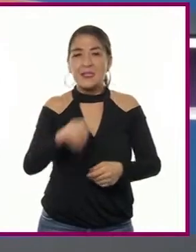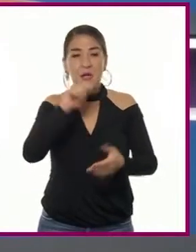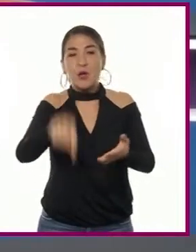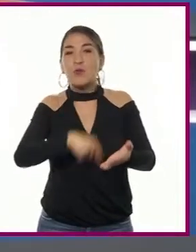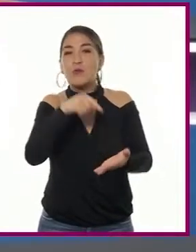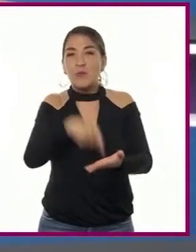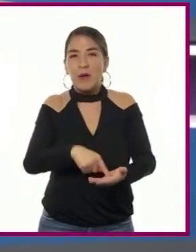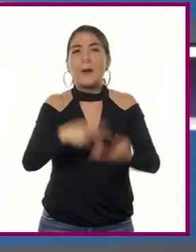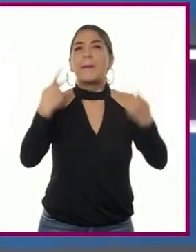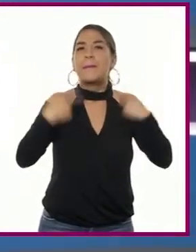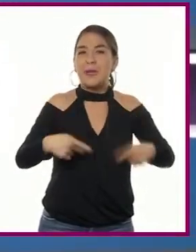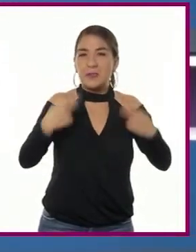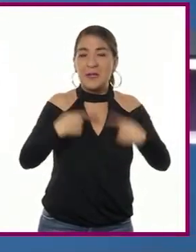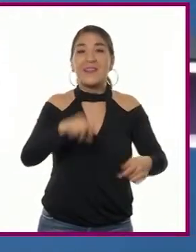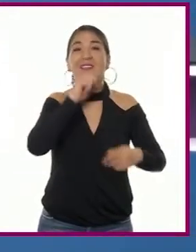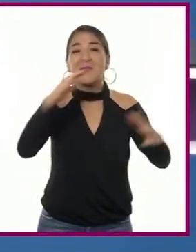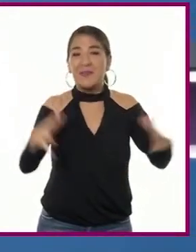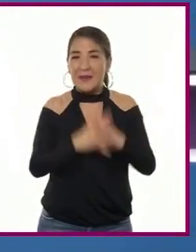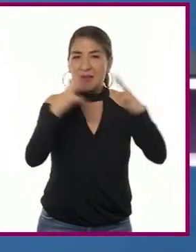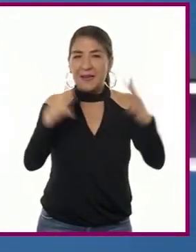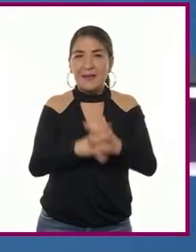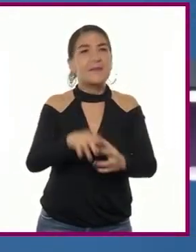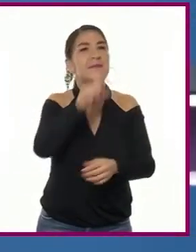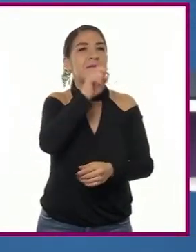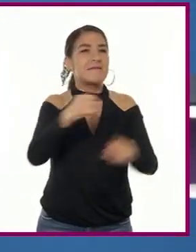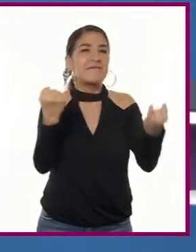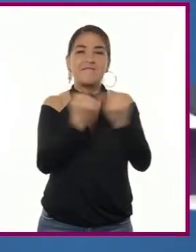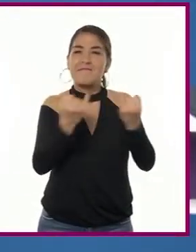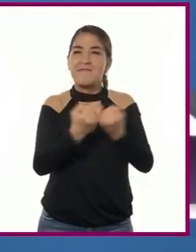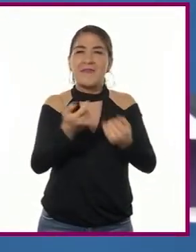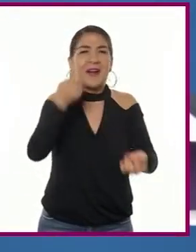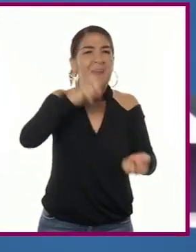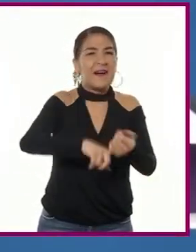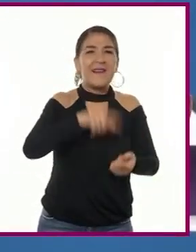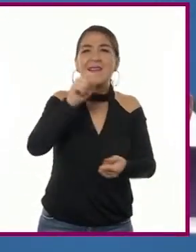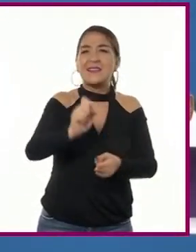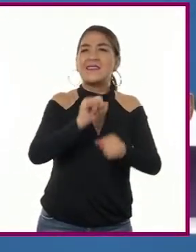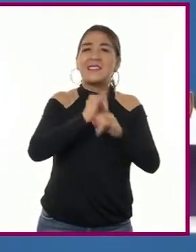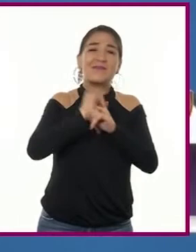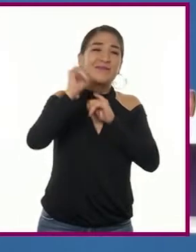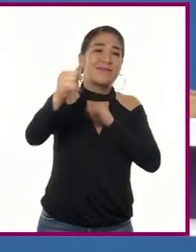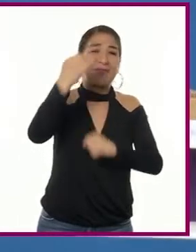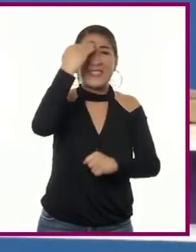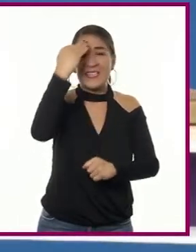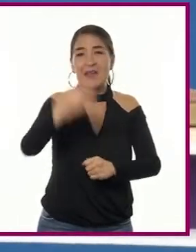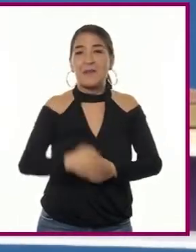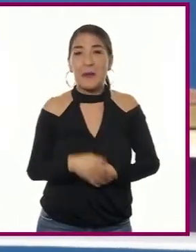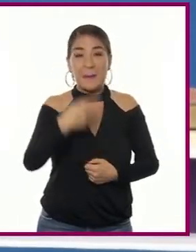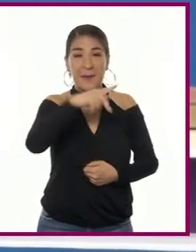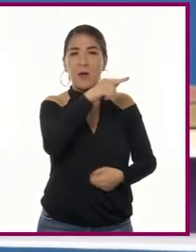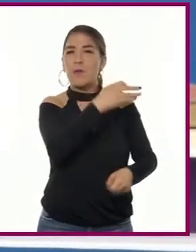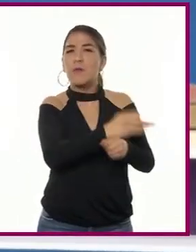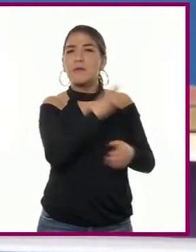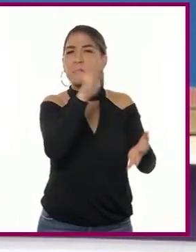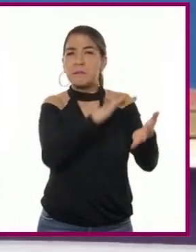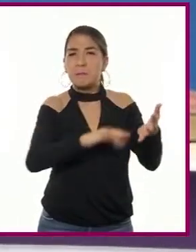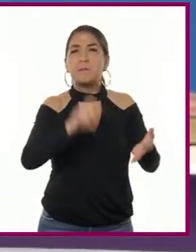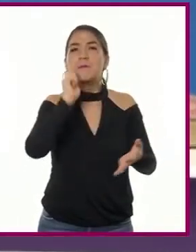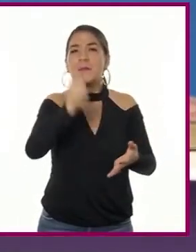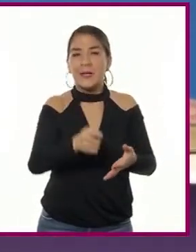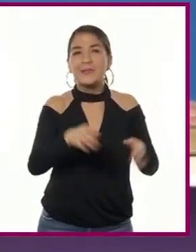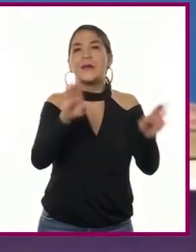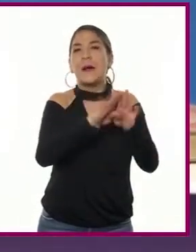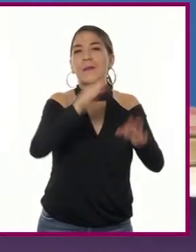lugares, personas y batallas pueden resultar muy alejadas en el tiempo. Sin embargo, lo que acabamos de leer describe